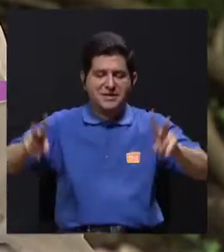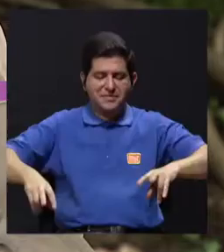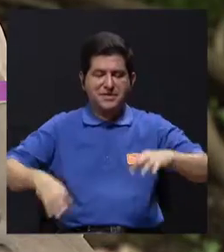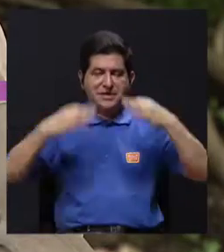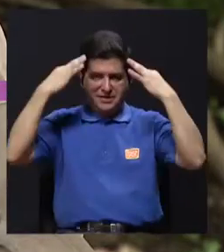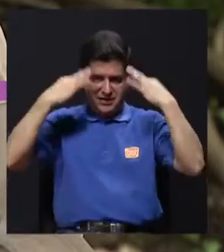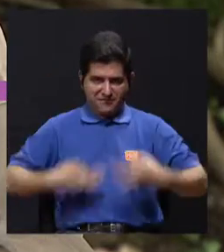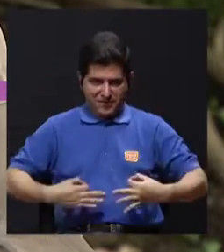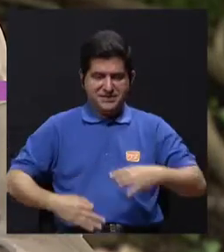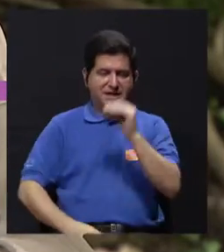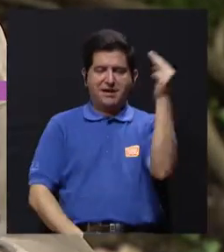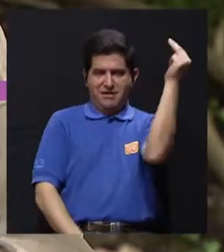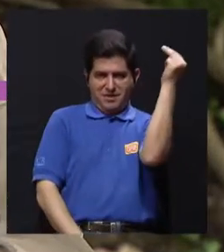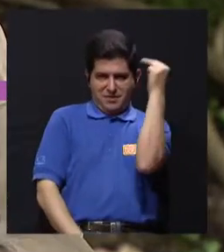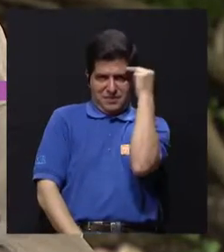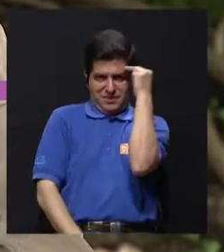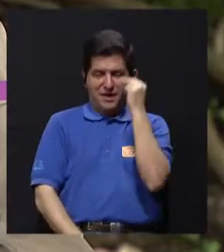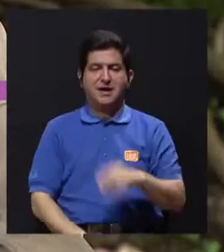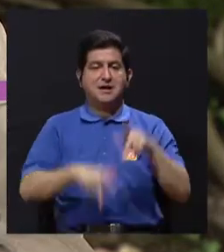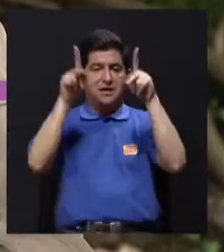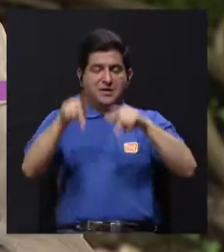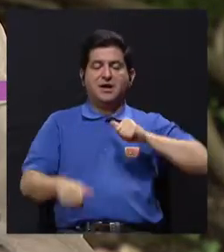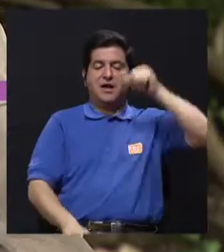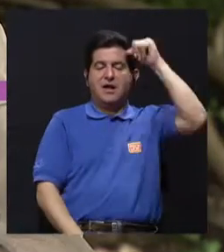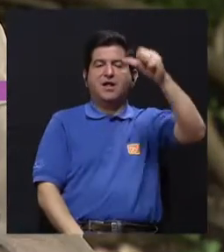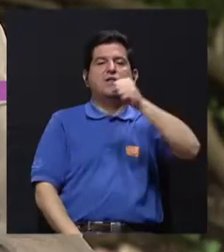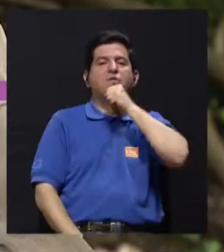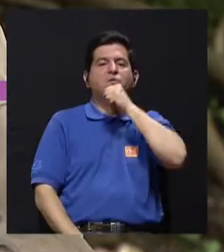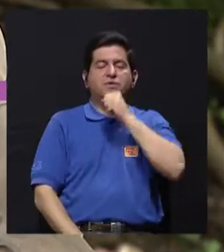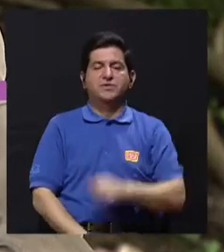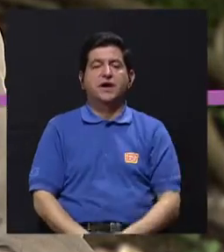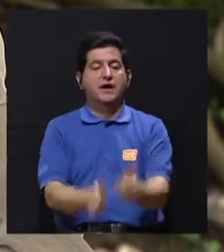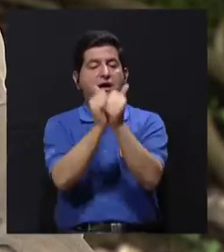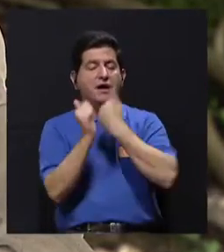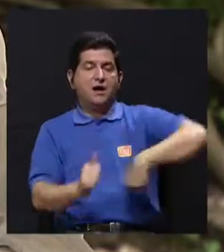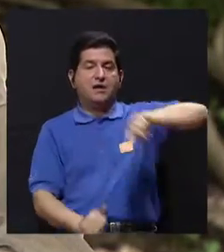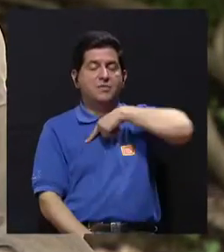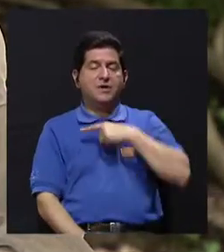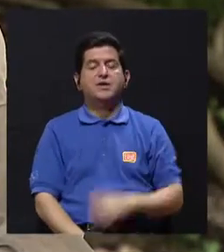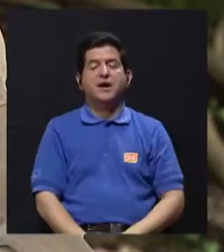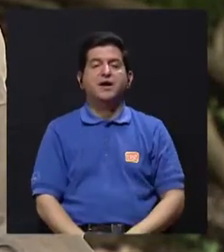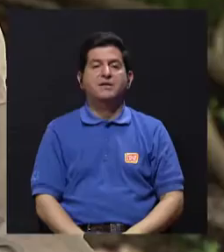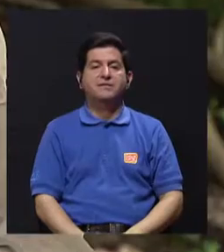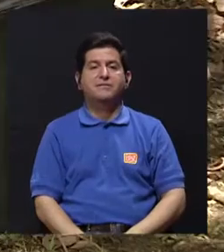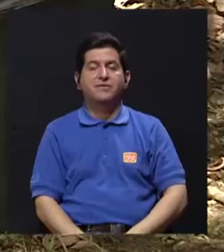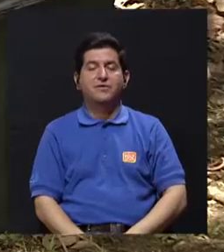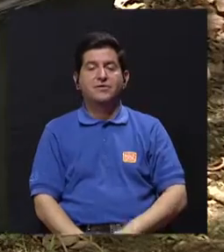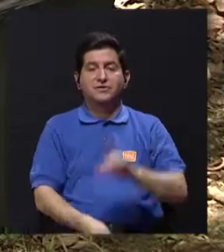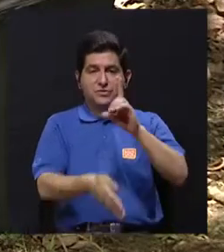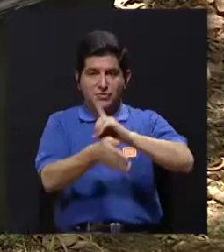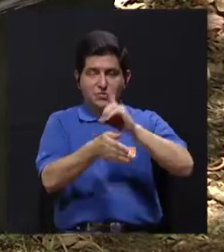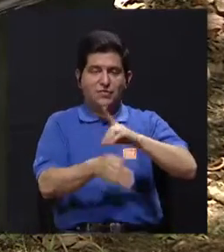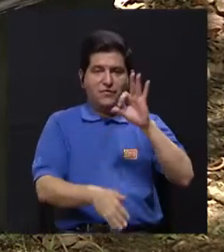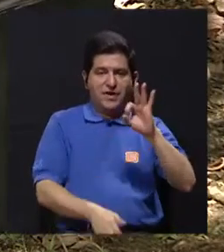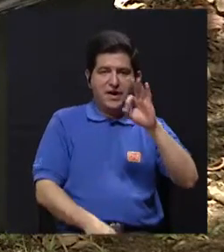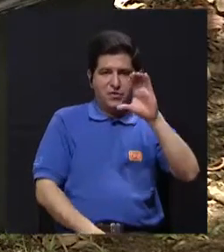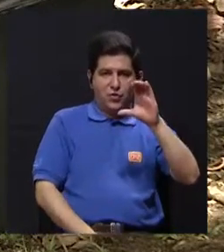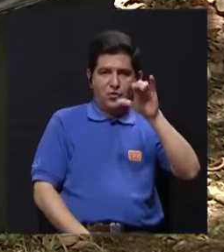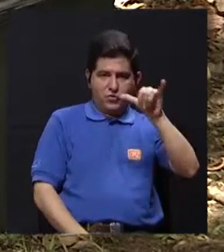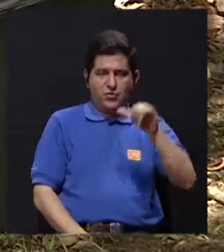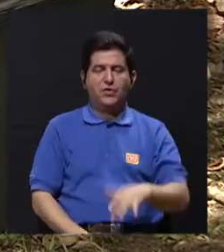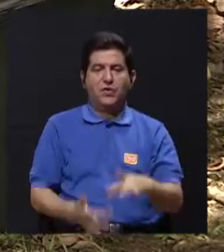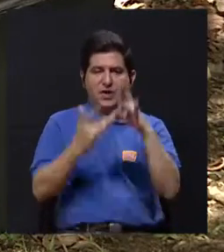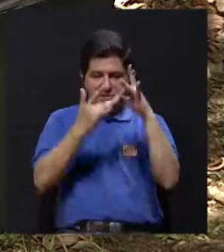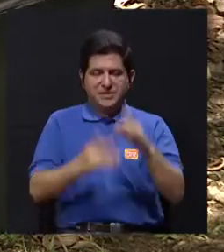independencia física, independencia mental en la persona adulta mayor. Y para esto nos acompaña el doctor Fernando Coto Iglesias, él es